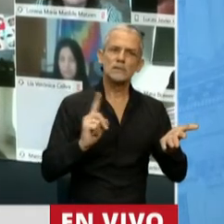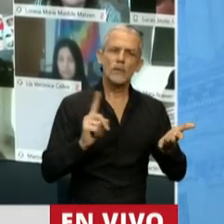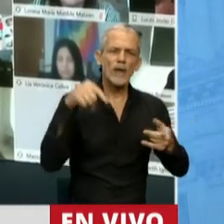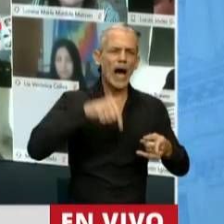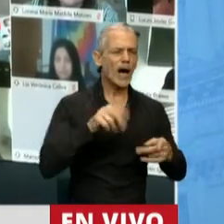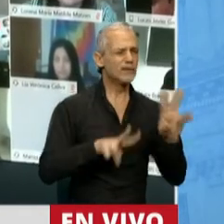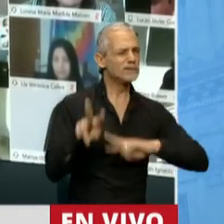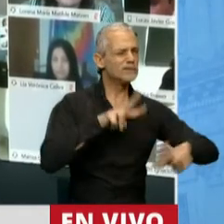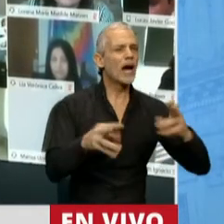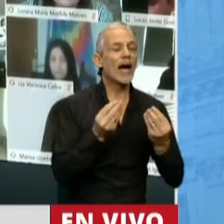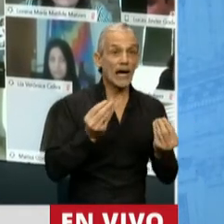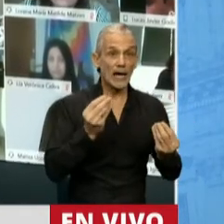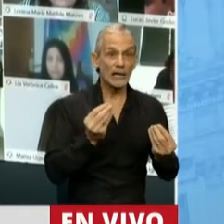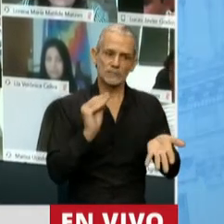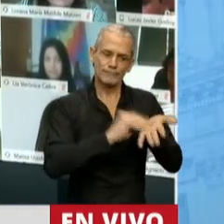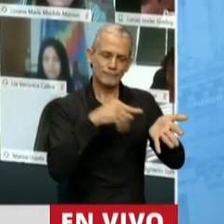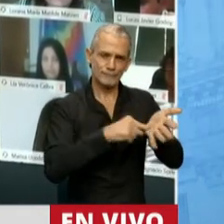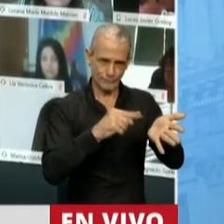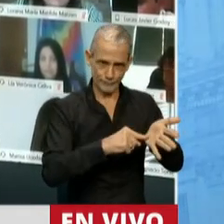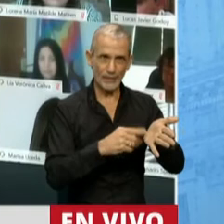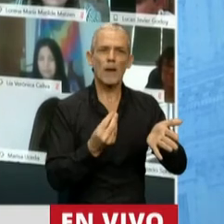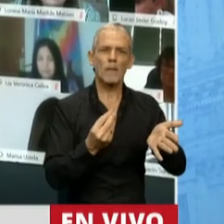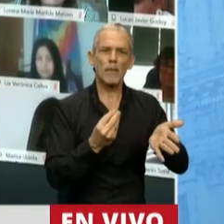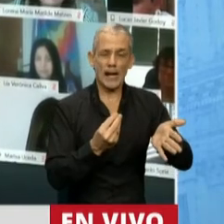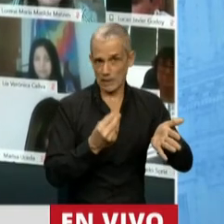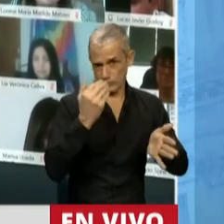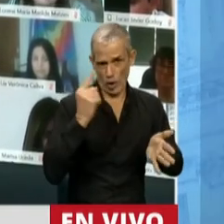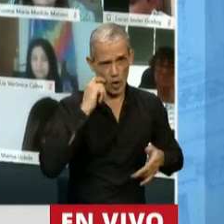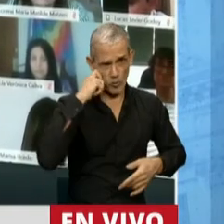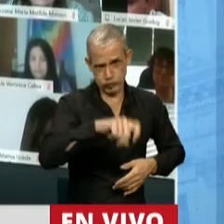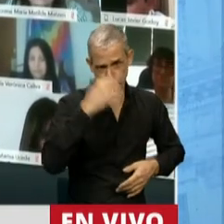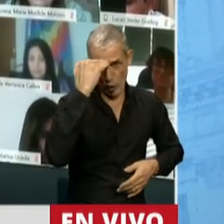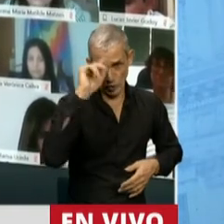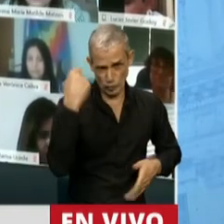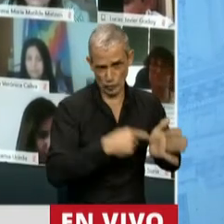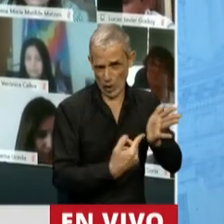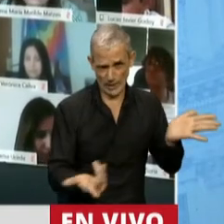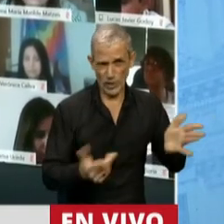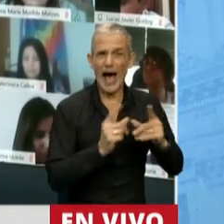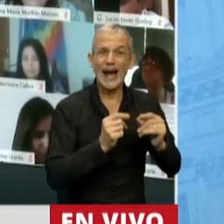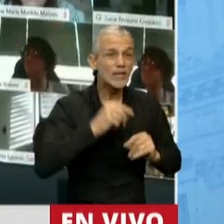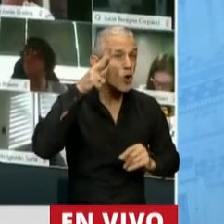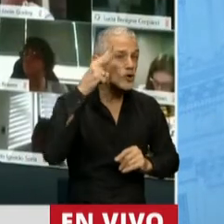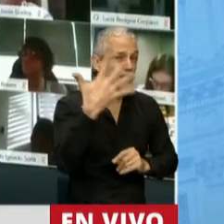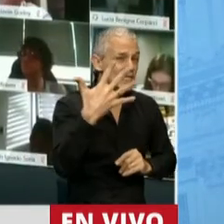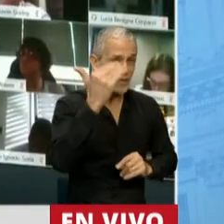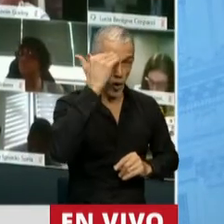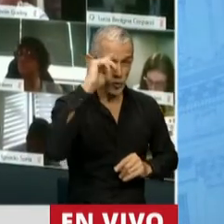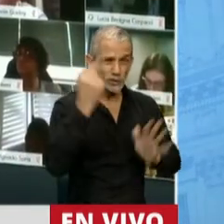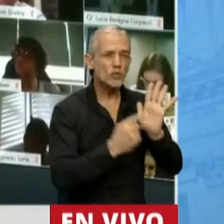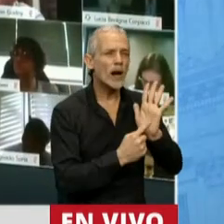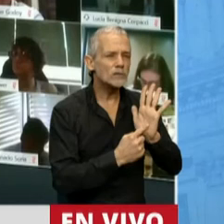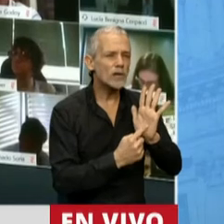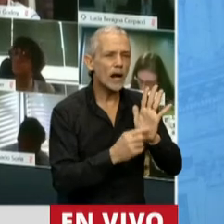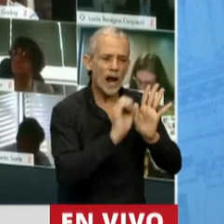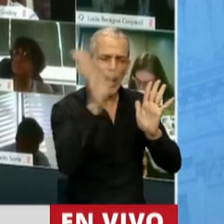hacer aquí es introducir una cláusula que es inconstitucional. El artículo 85 de la Constitución